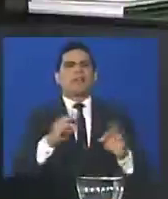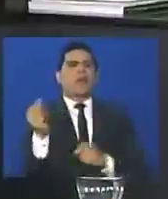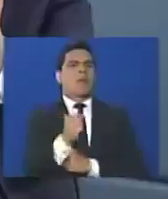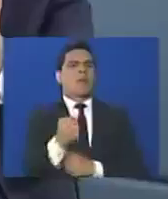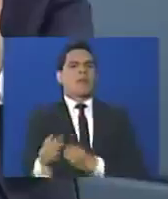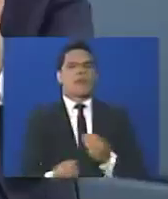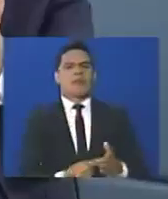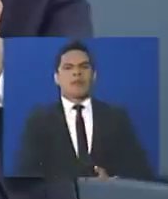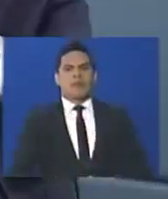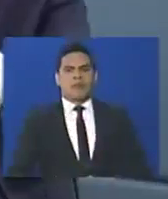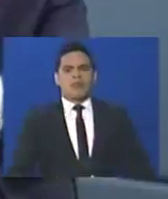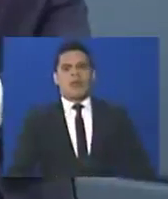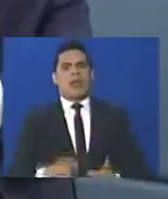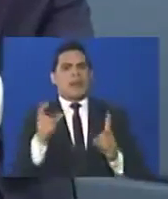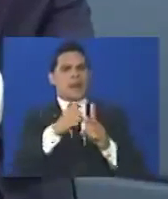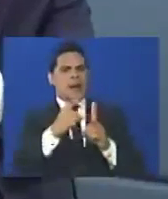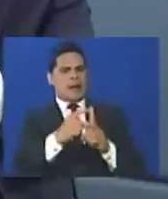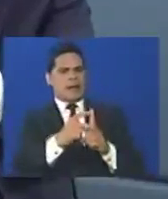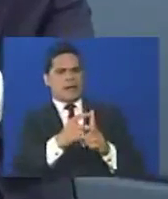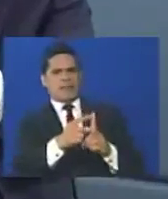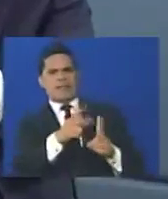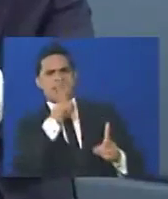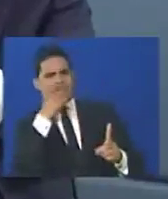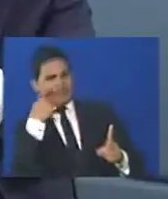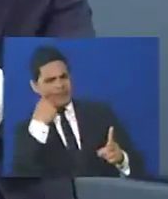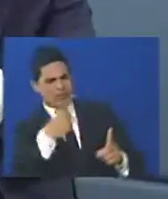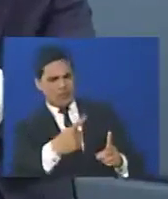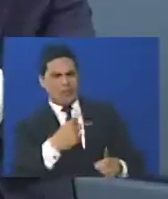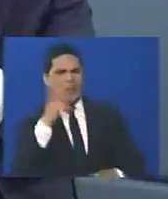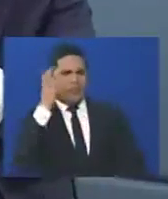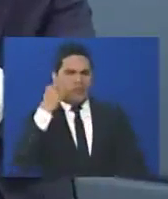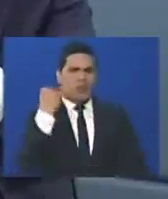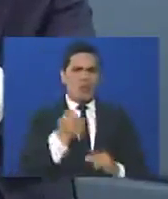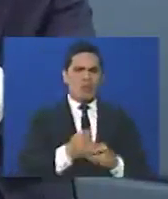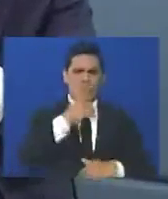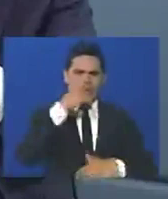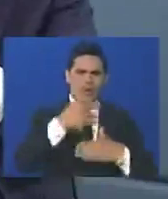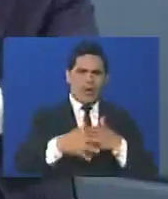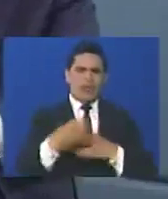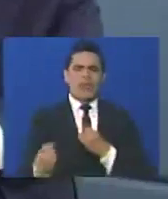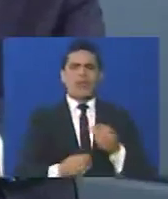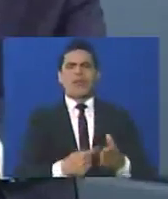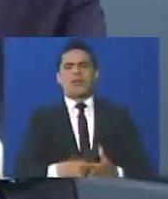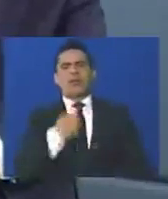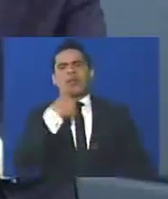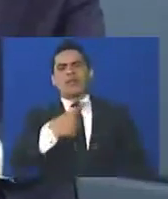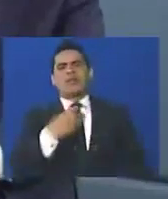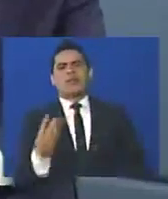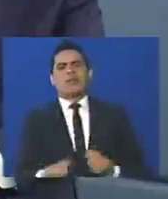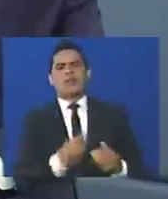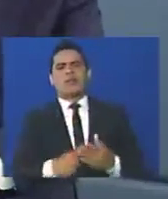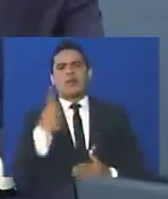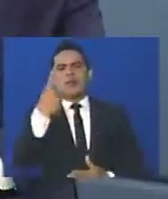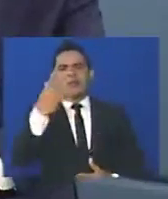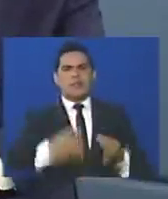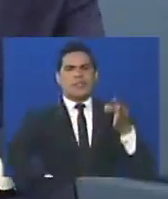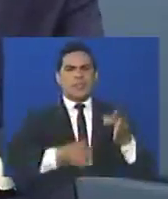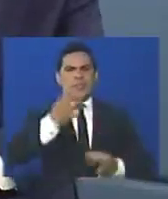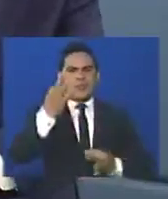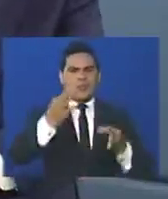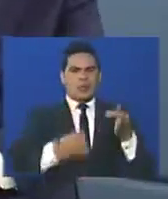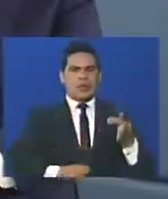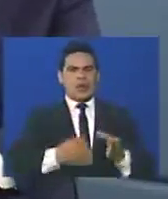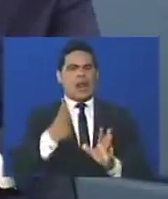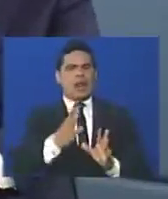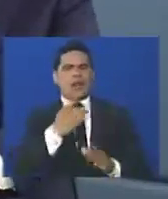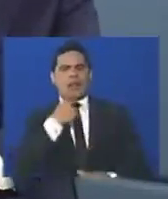el argumento más ridículo que yo he escuchado en los últimos años, es que un tribunal cualquiera, así